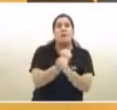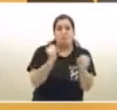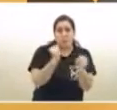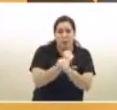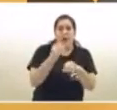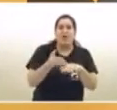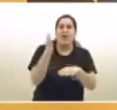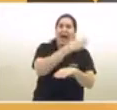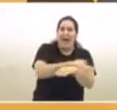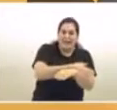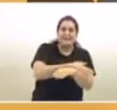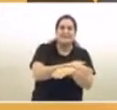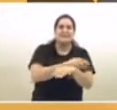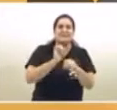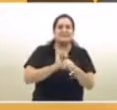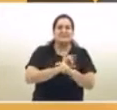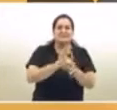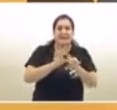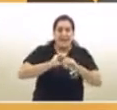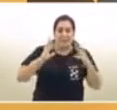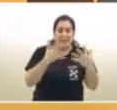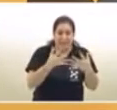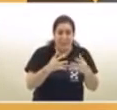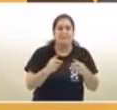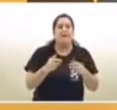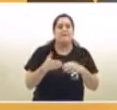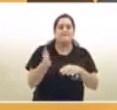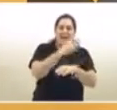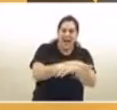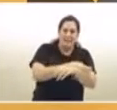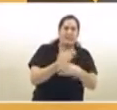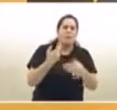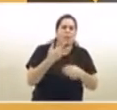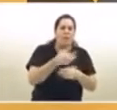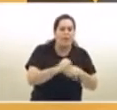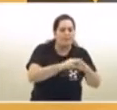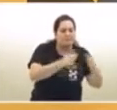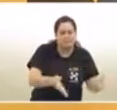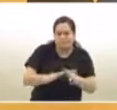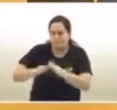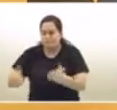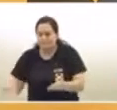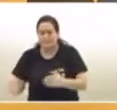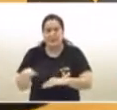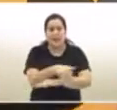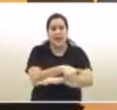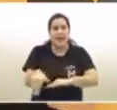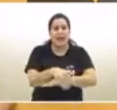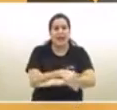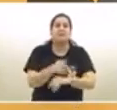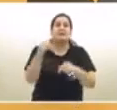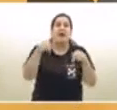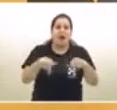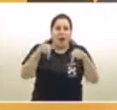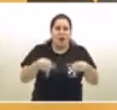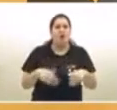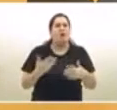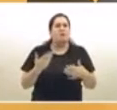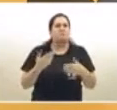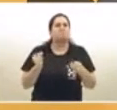pandemia. Cada uno de estos locales va a tener que presentar una propuesta de distribución de las mesas para